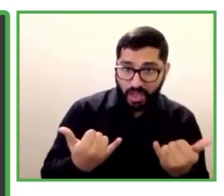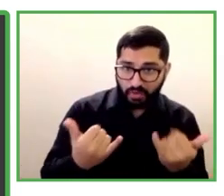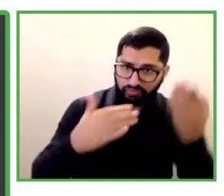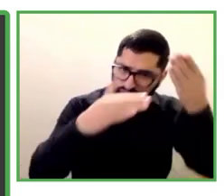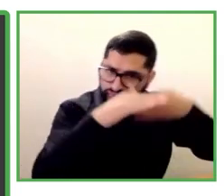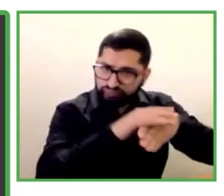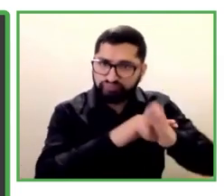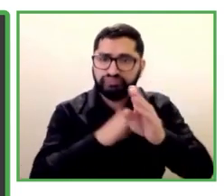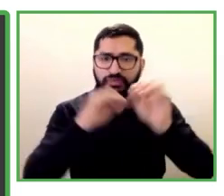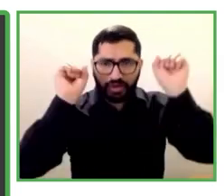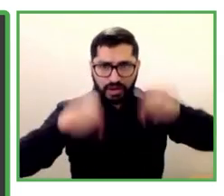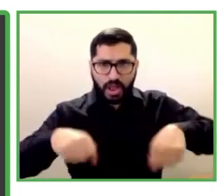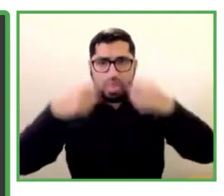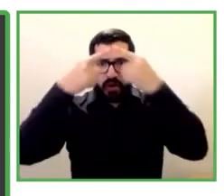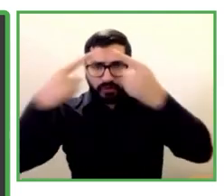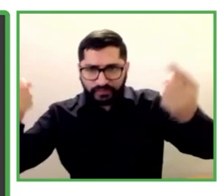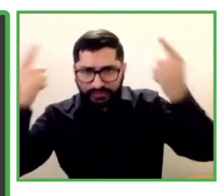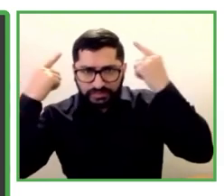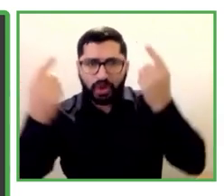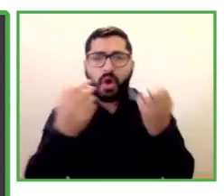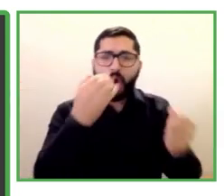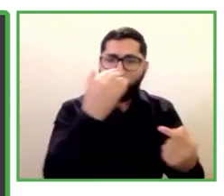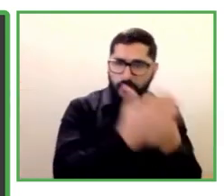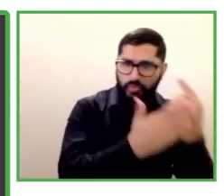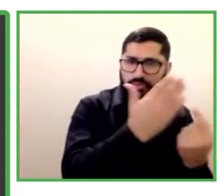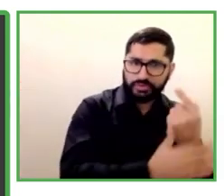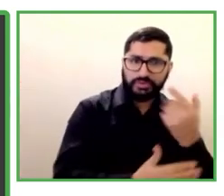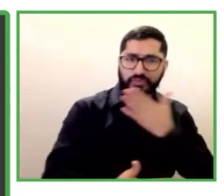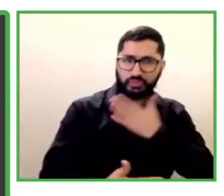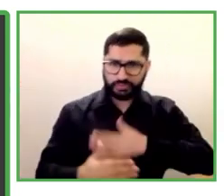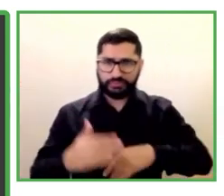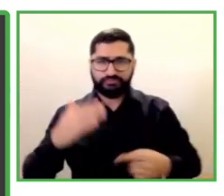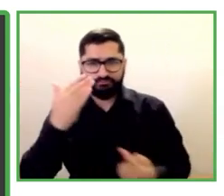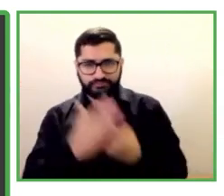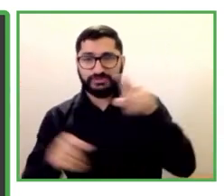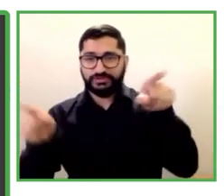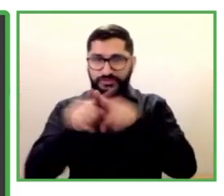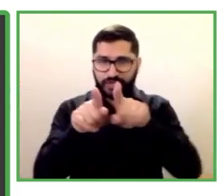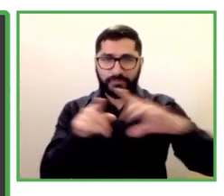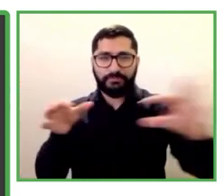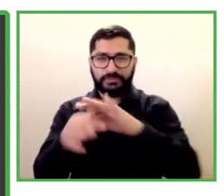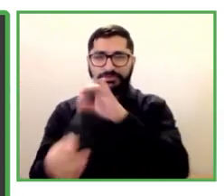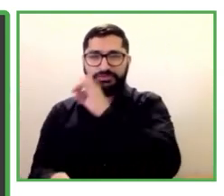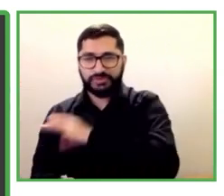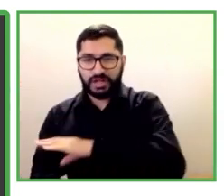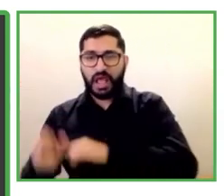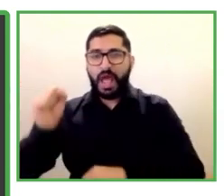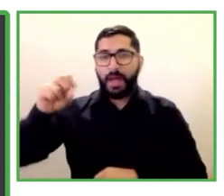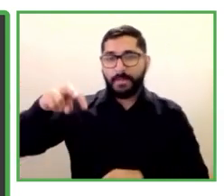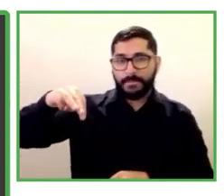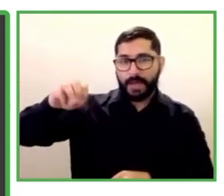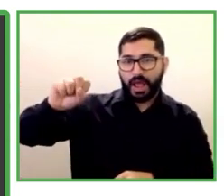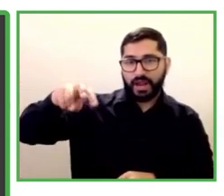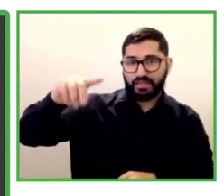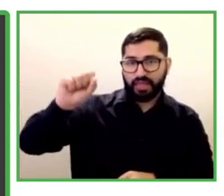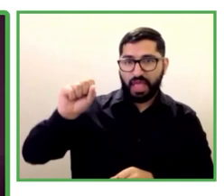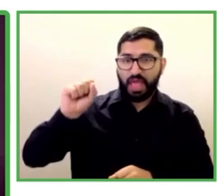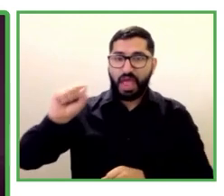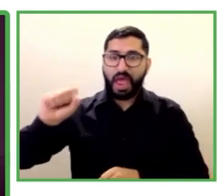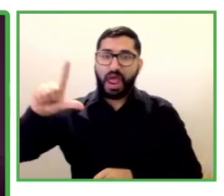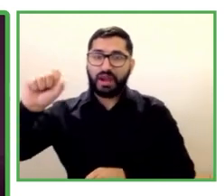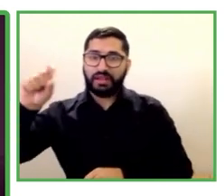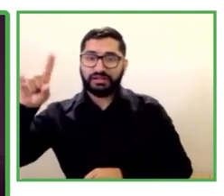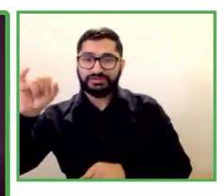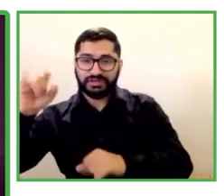Queremos entrar a Chile para ayudar a personas como Amanda, Alex, Roger, Gildo y a miles de